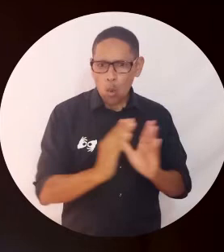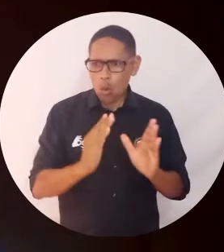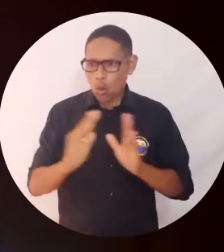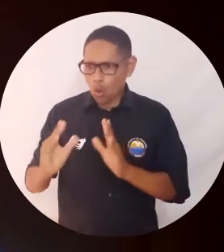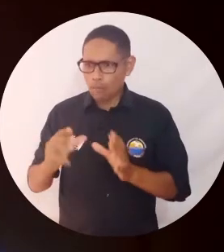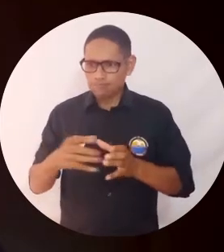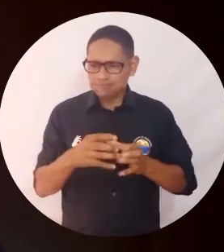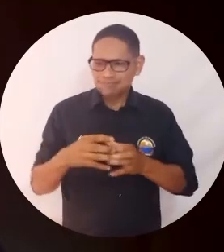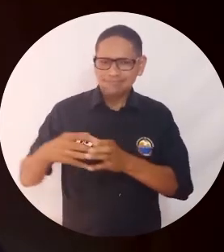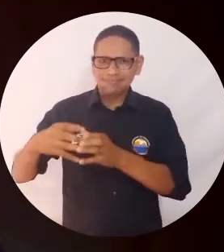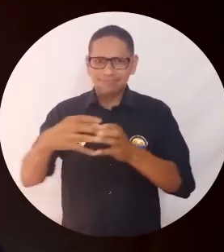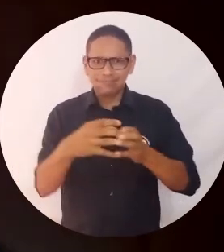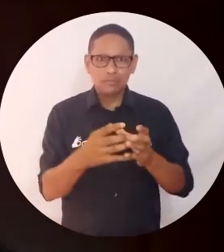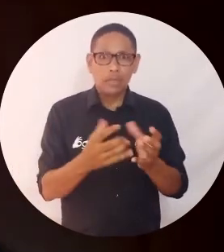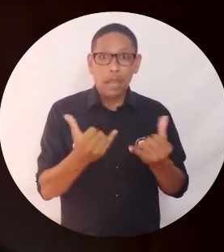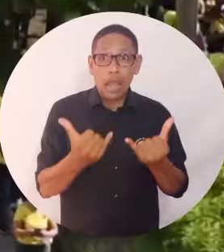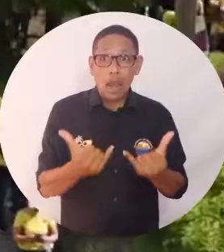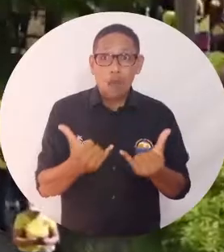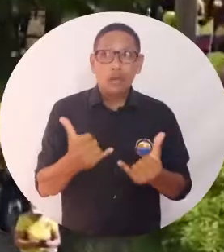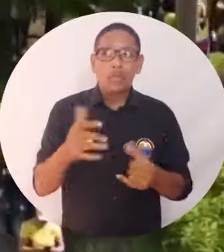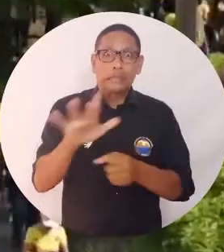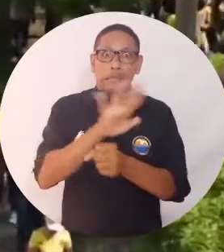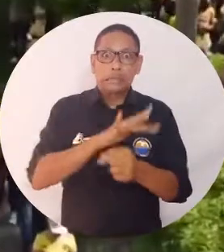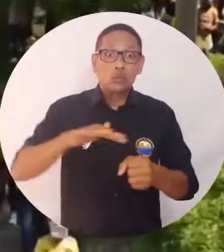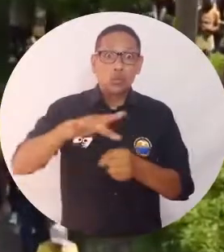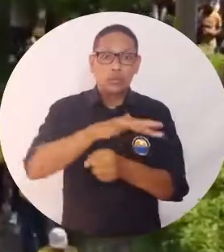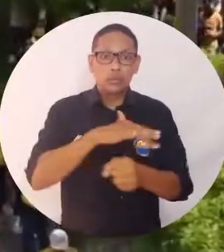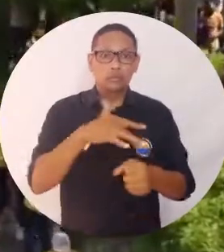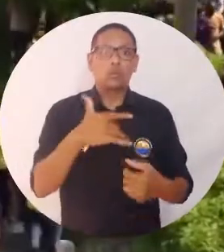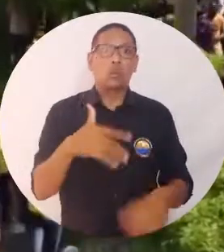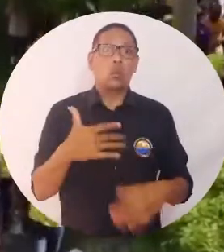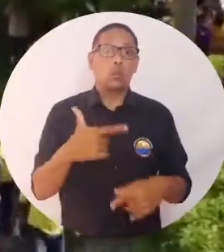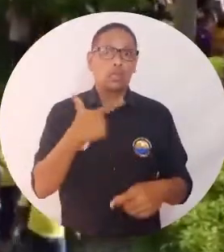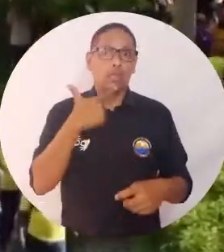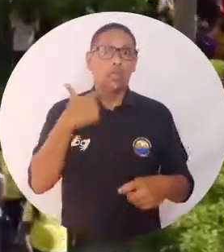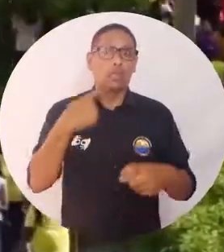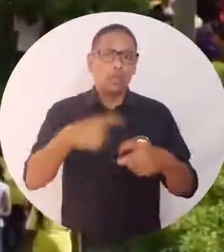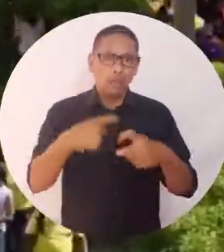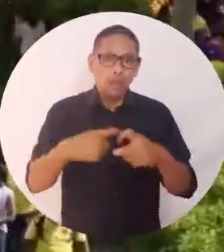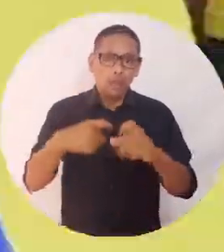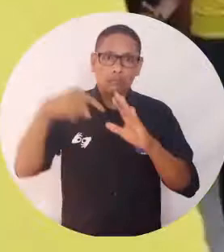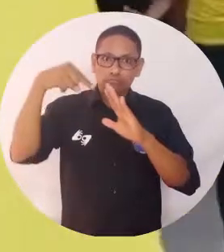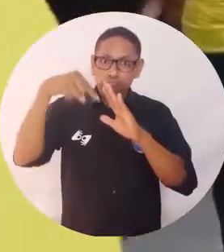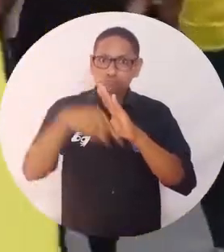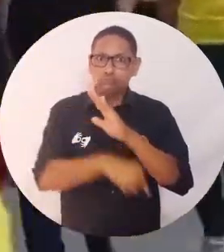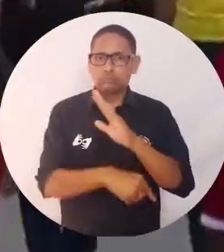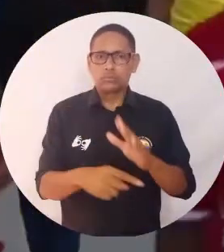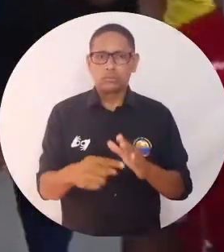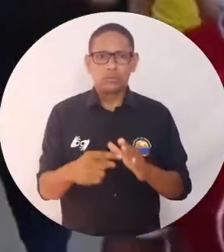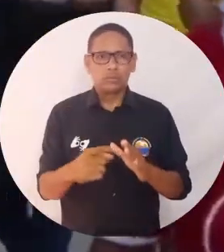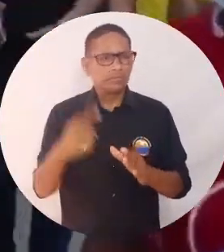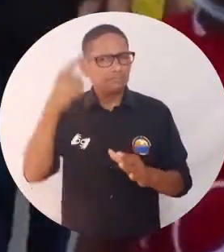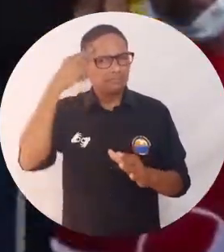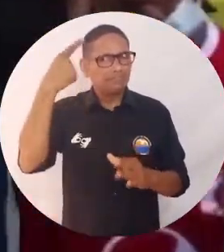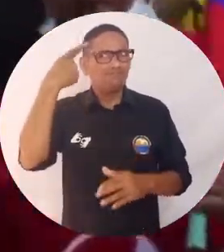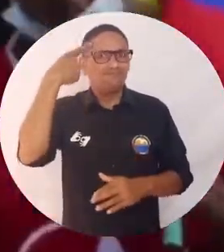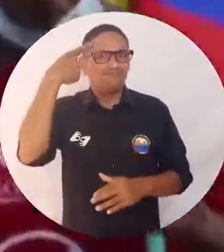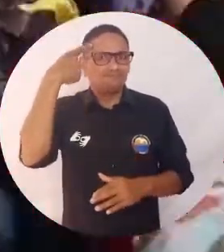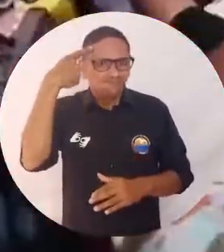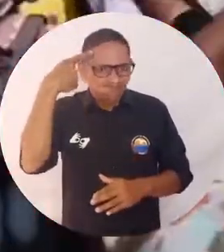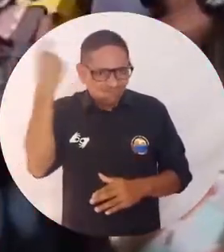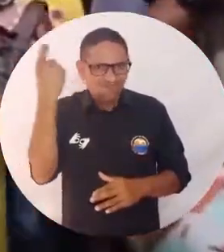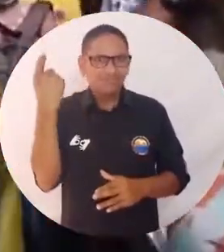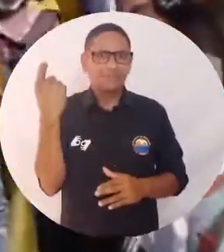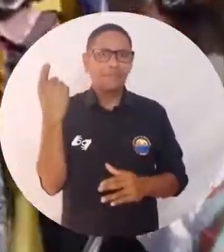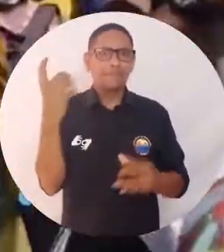organizaciones gremiales sindicales. Hoy estamos enfrentando una situación de un alto grado de complejidad y que se constituye a la